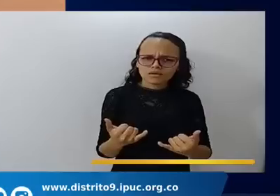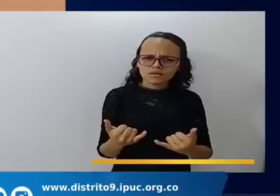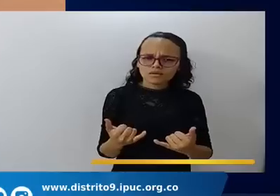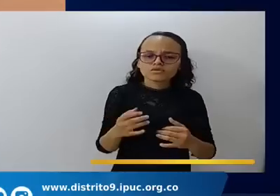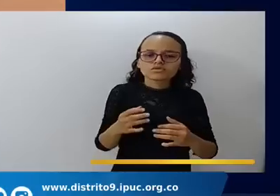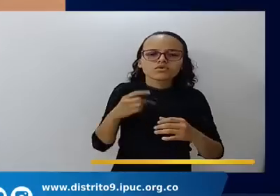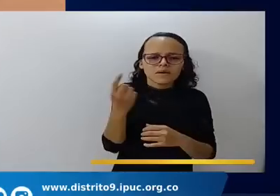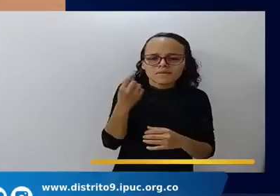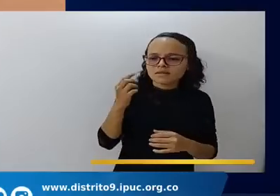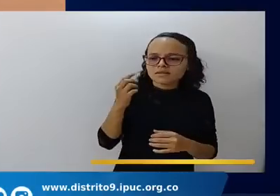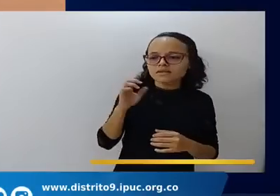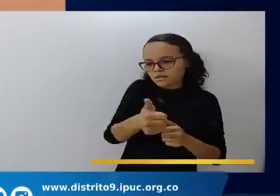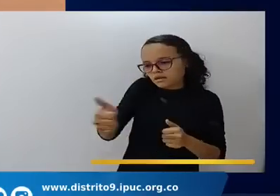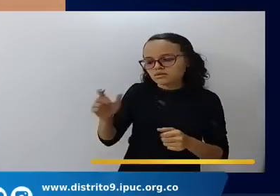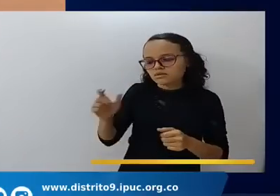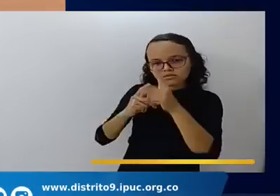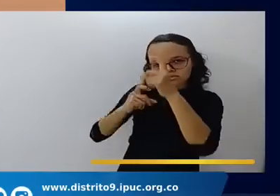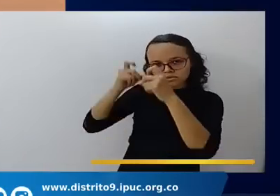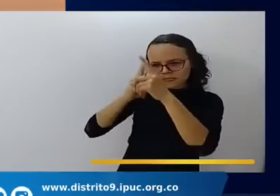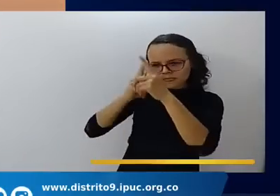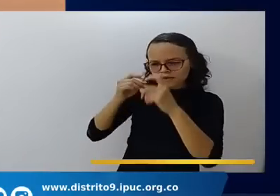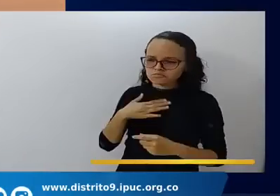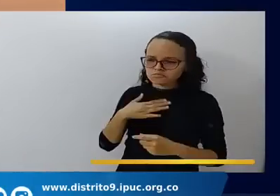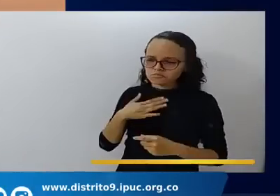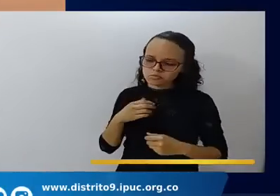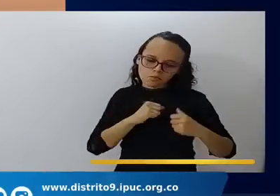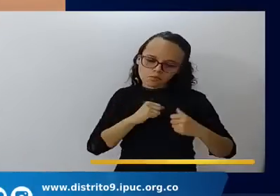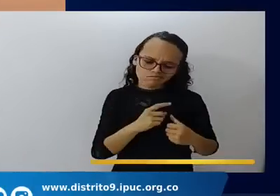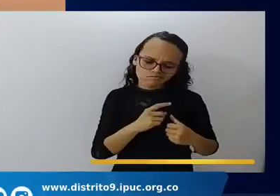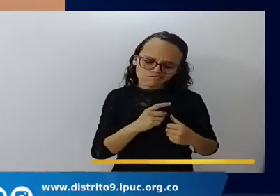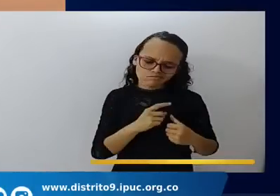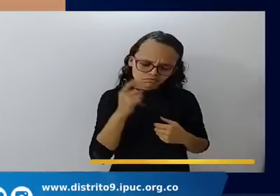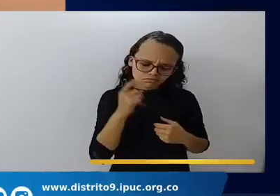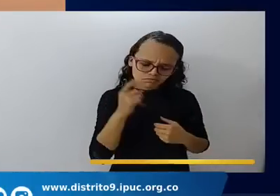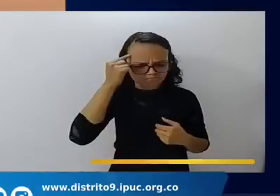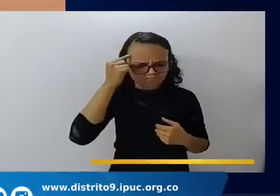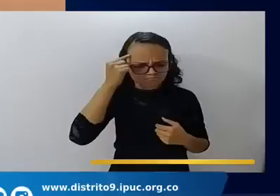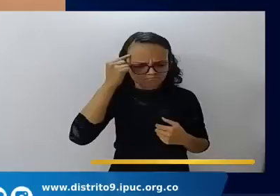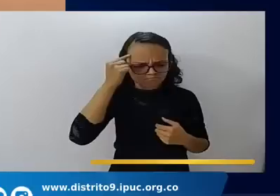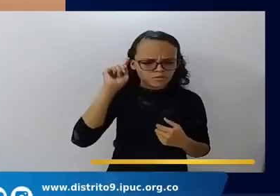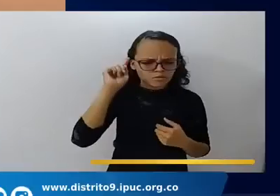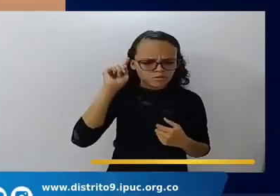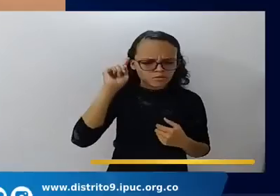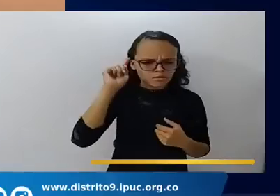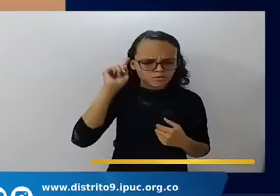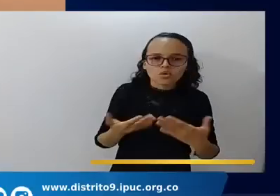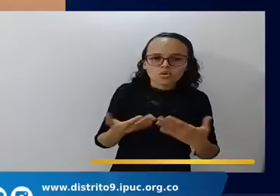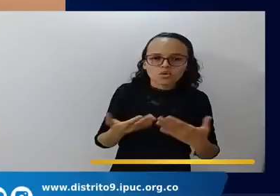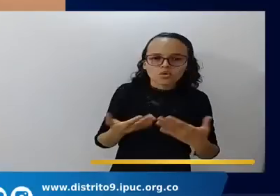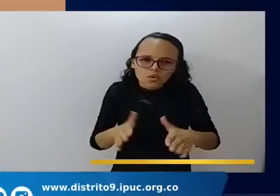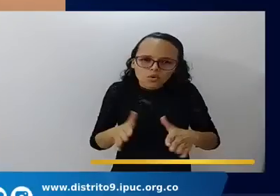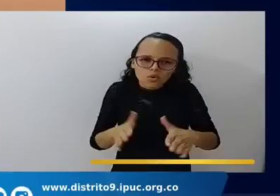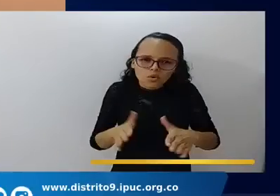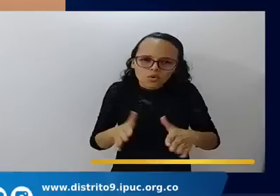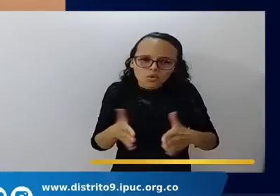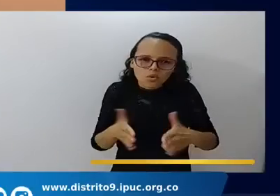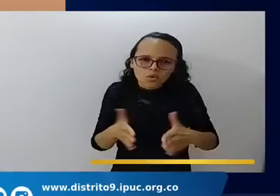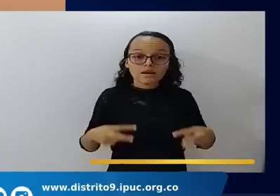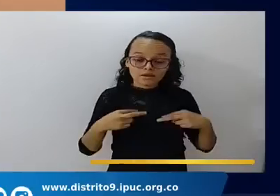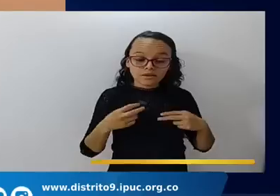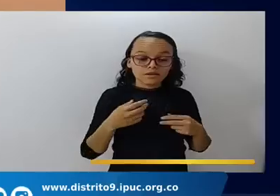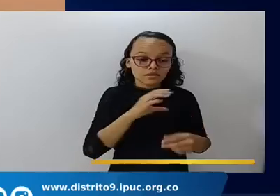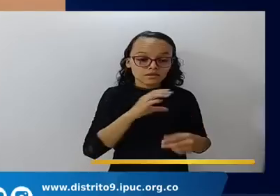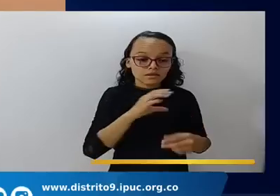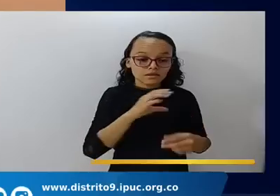inquietud. Que me generó el ver la vida de los hijos de Dios en la